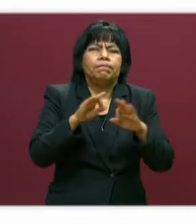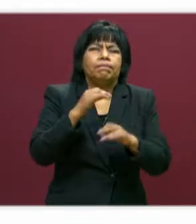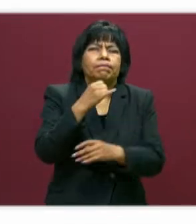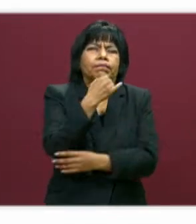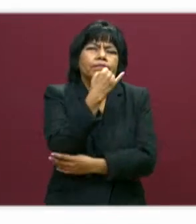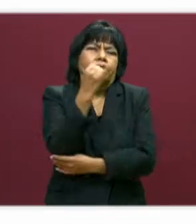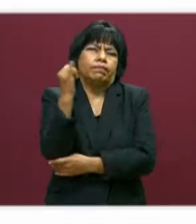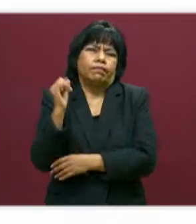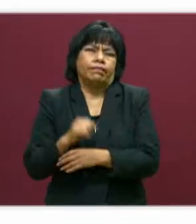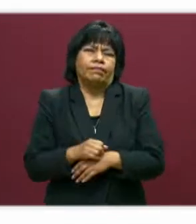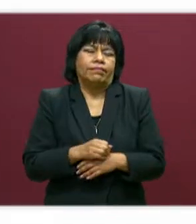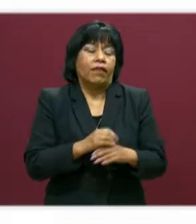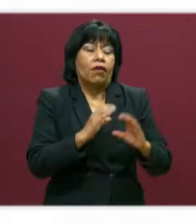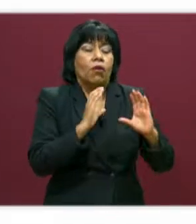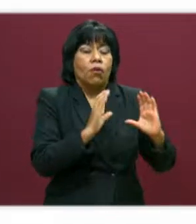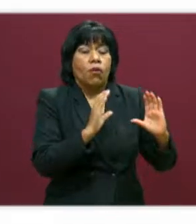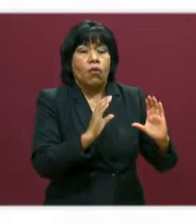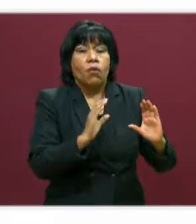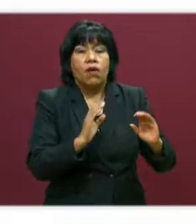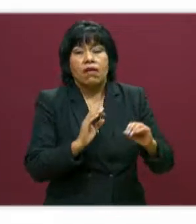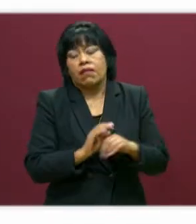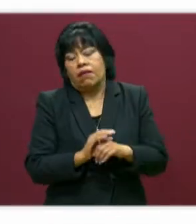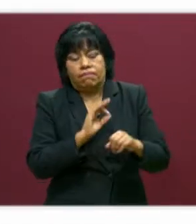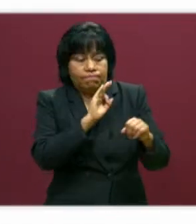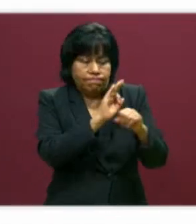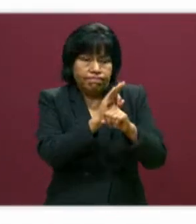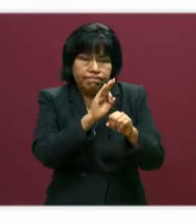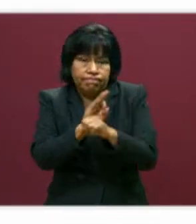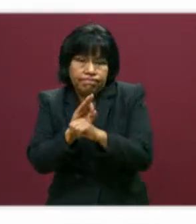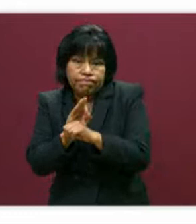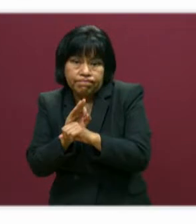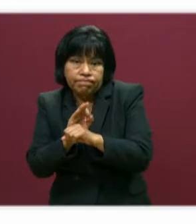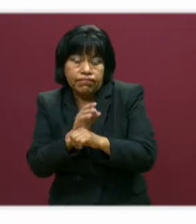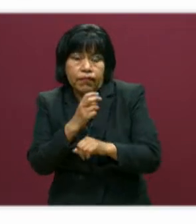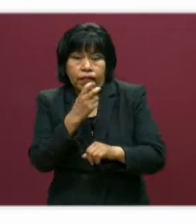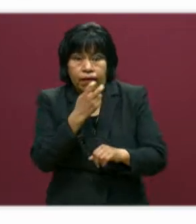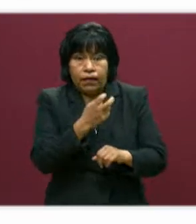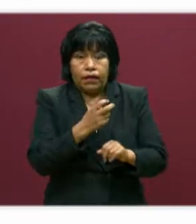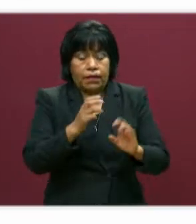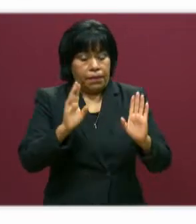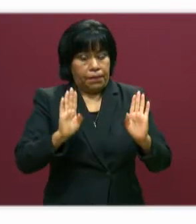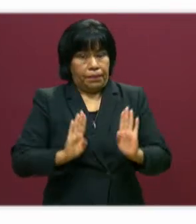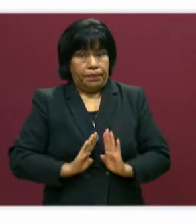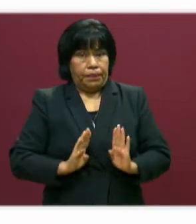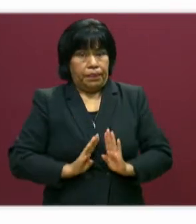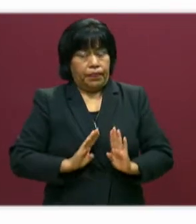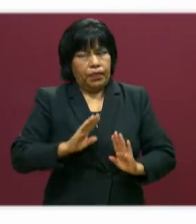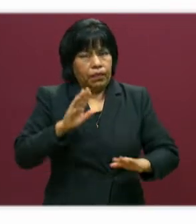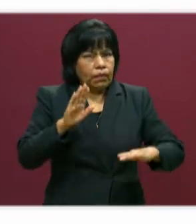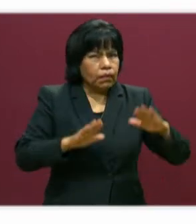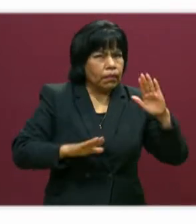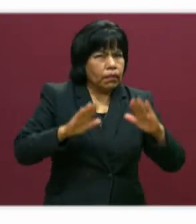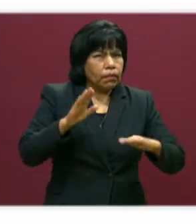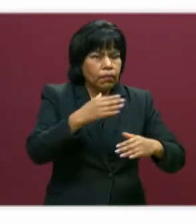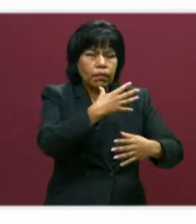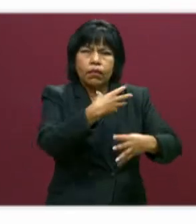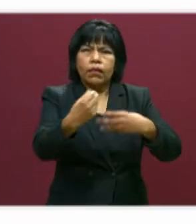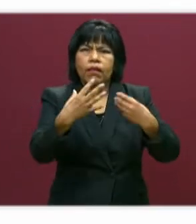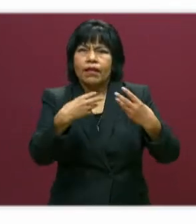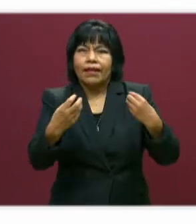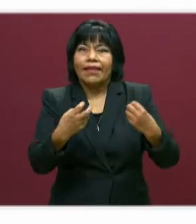alimenta, protege. Esa es la actitud que de pronto esta pandemia